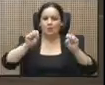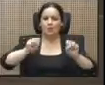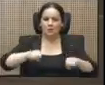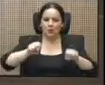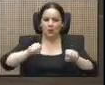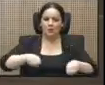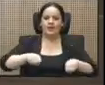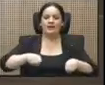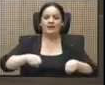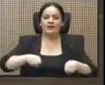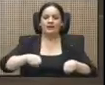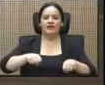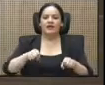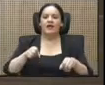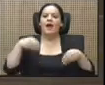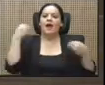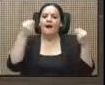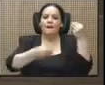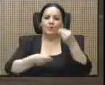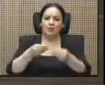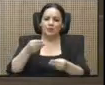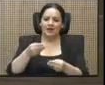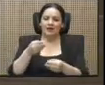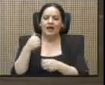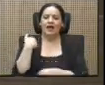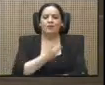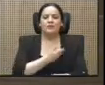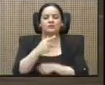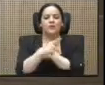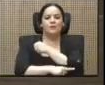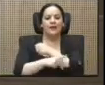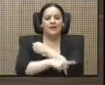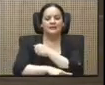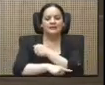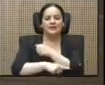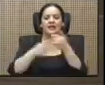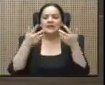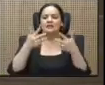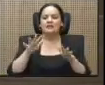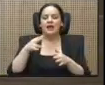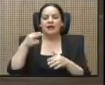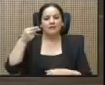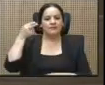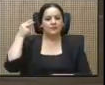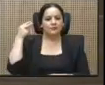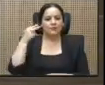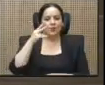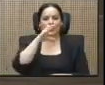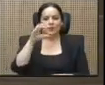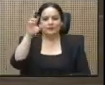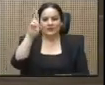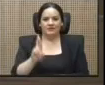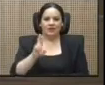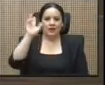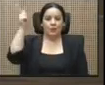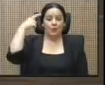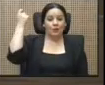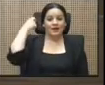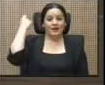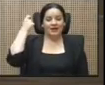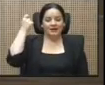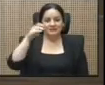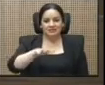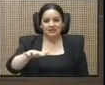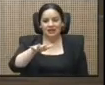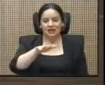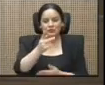aportar a este país. De por sí, en la historia de Costa Rica, Guanacaste ha sido una